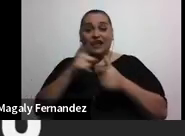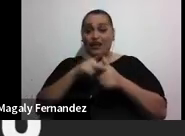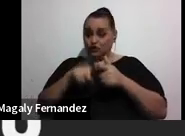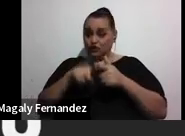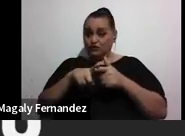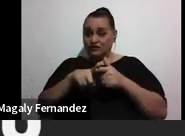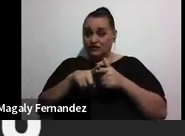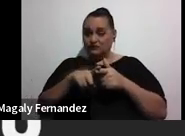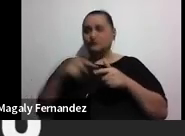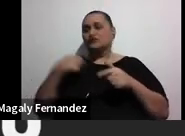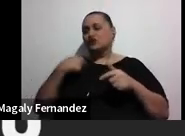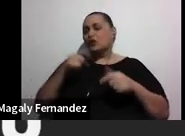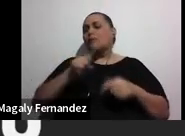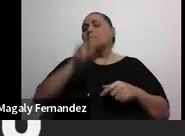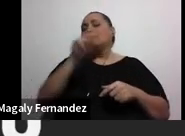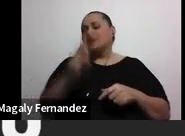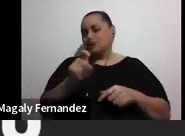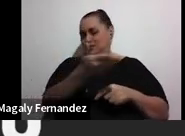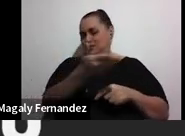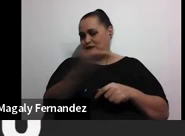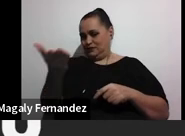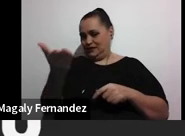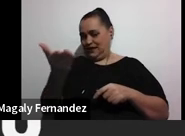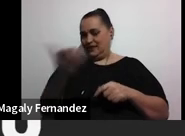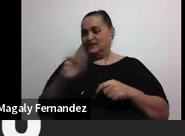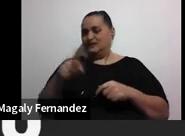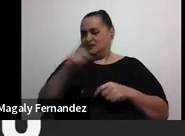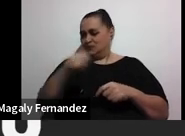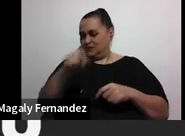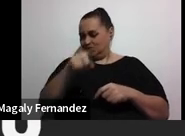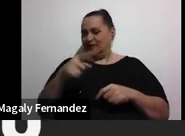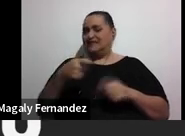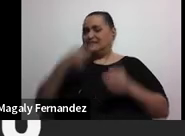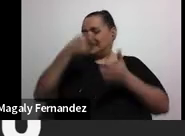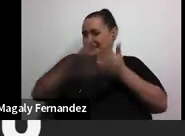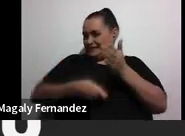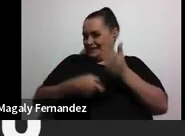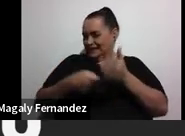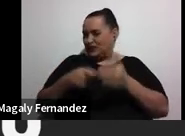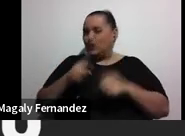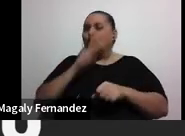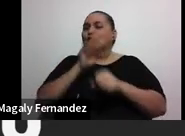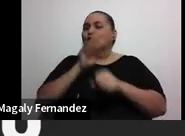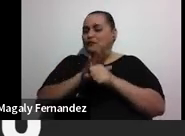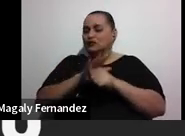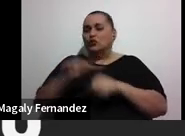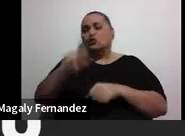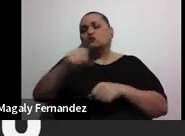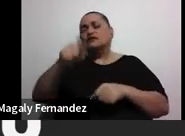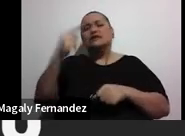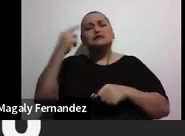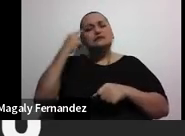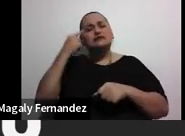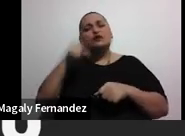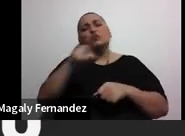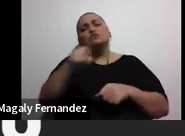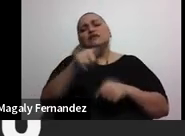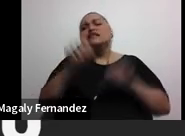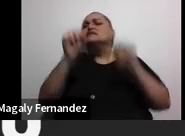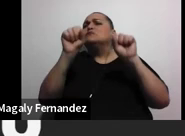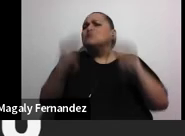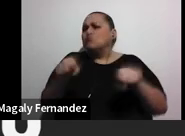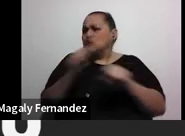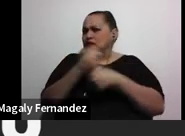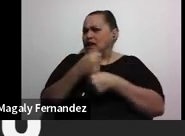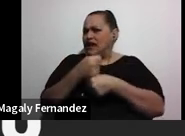voy a preguntarles igual sin llegar a un compromiso ahí estricto pero tal vez han pensado qué hábito qué cosa pueden hacer ustedes en